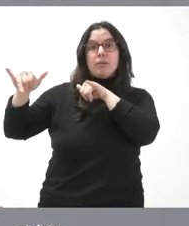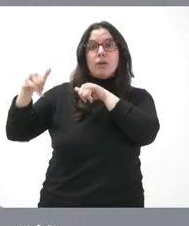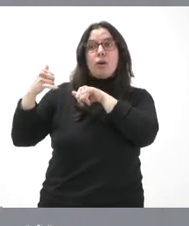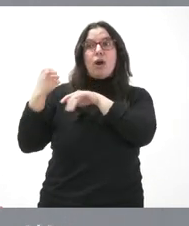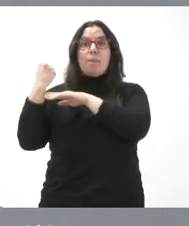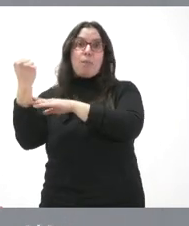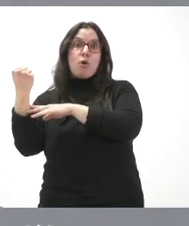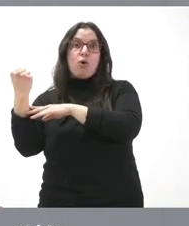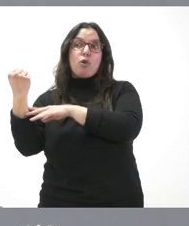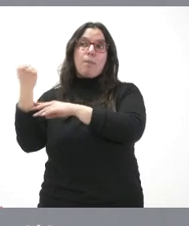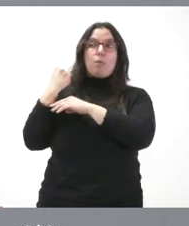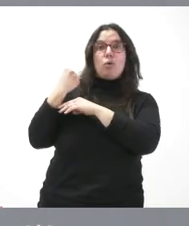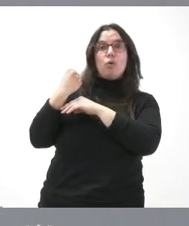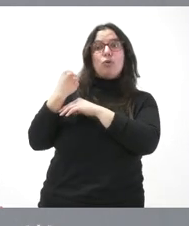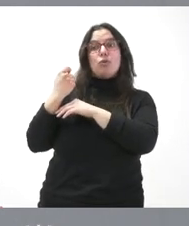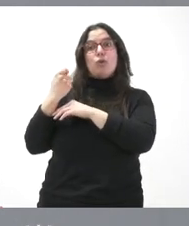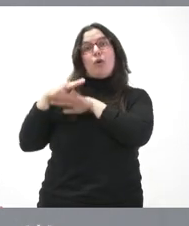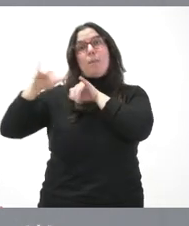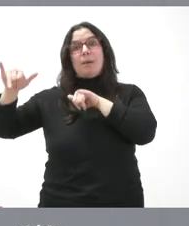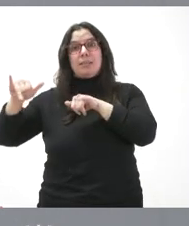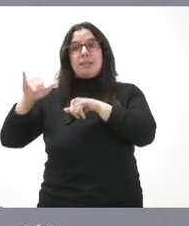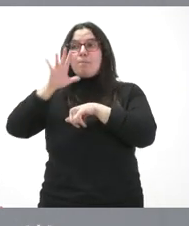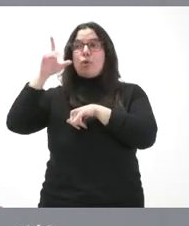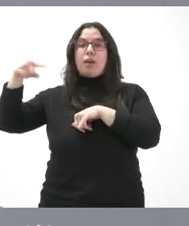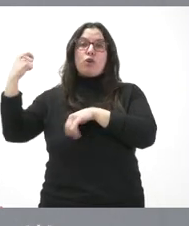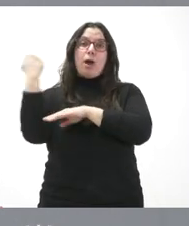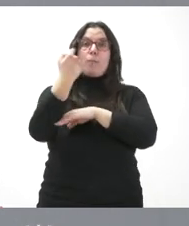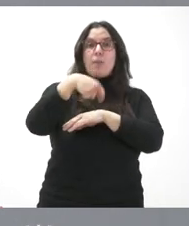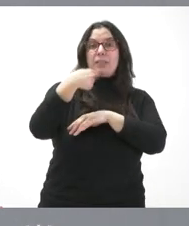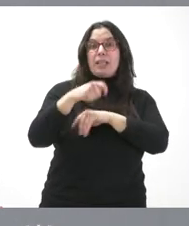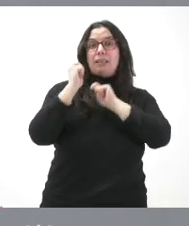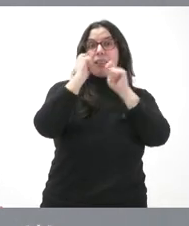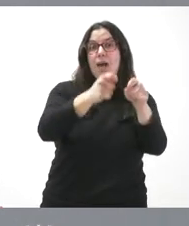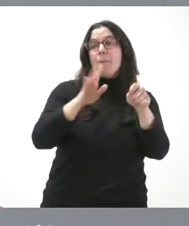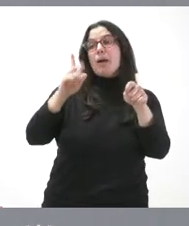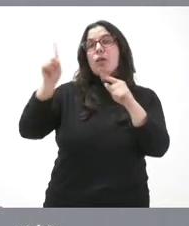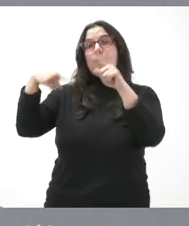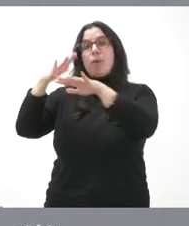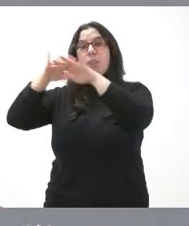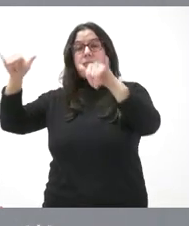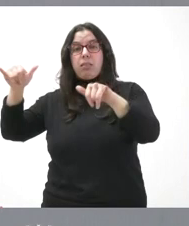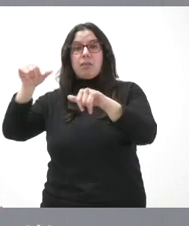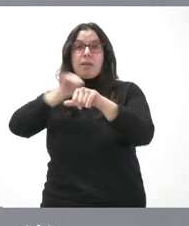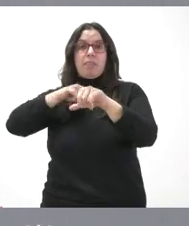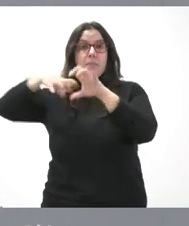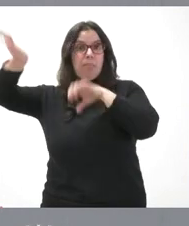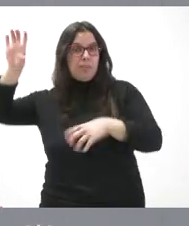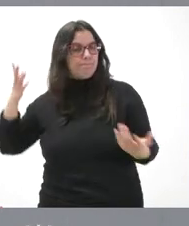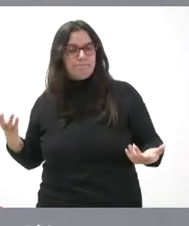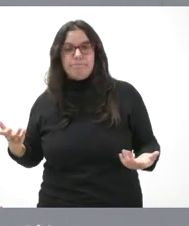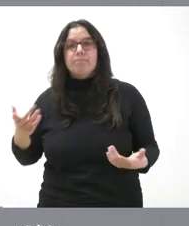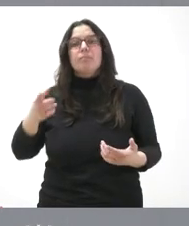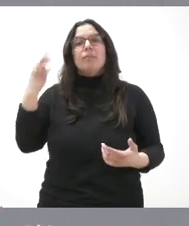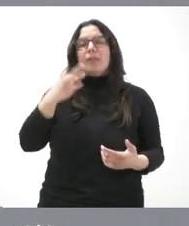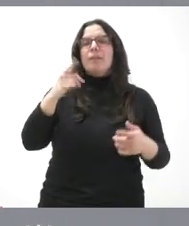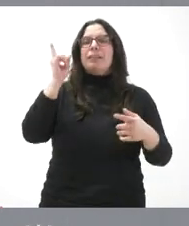simplemente por el hecho de que apoyen la investidura de un presidente del Gobierno. Defendemos la suficiencia y, por tanto, que se aborde el coste efectivo en la